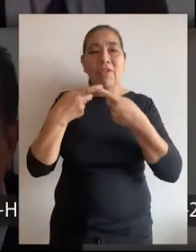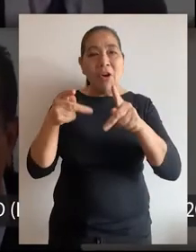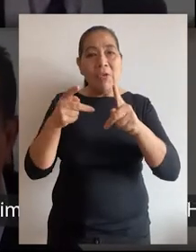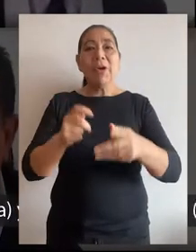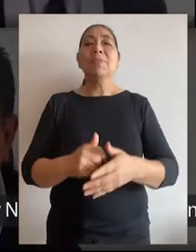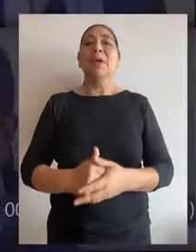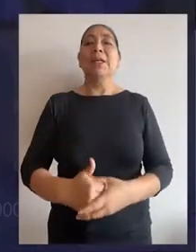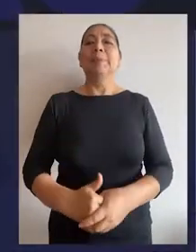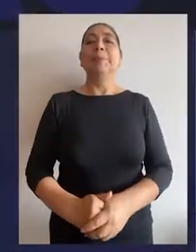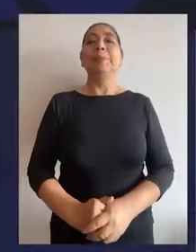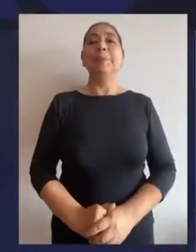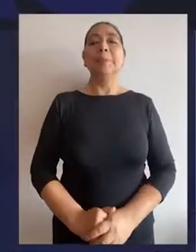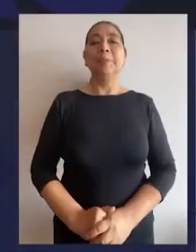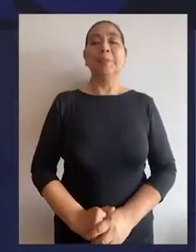nuestras plataformas informativas.